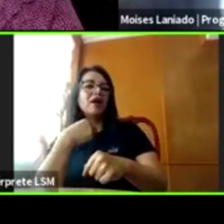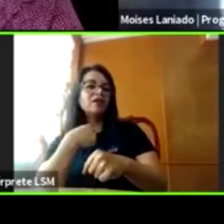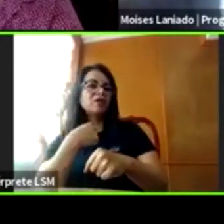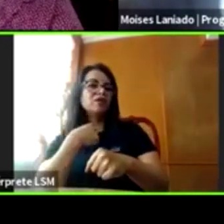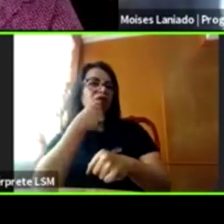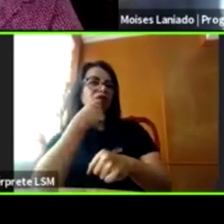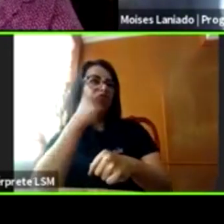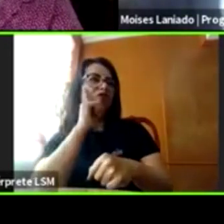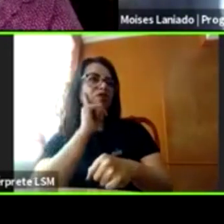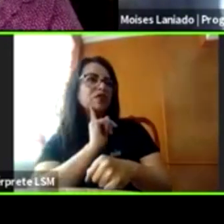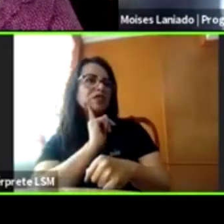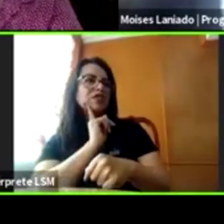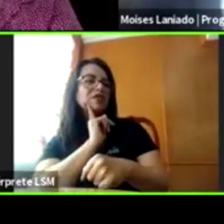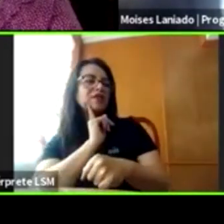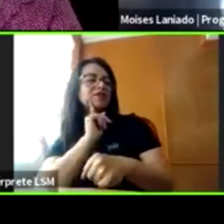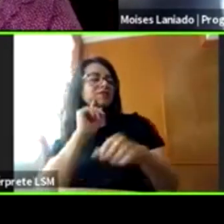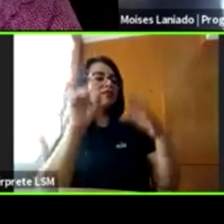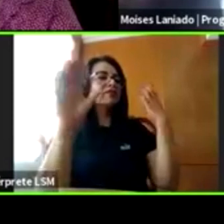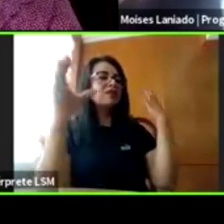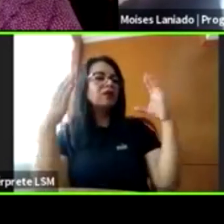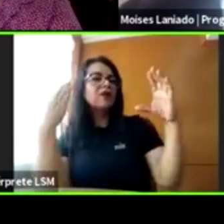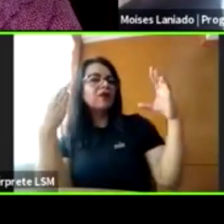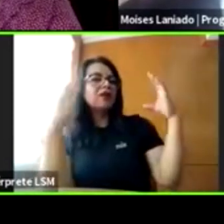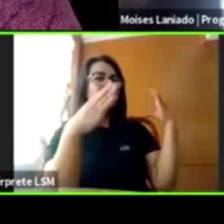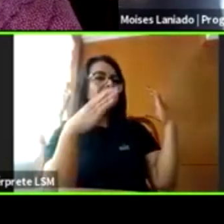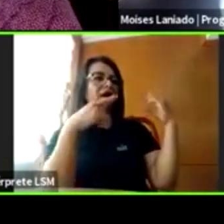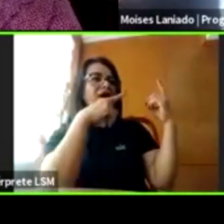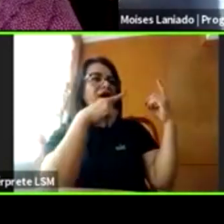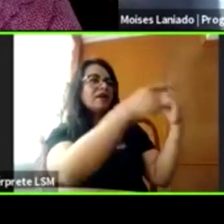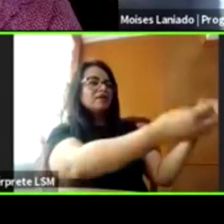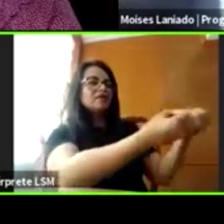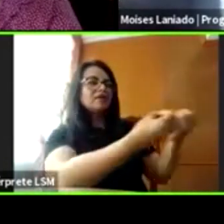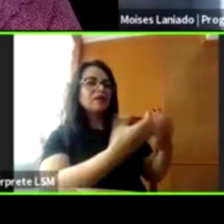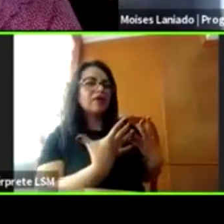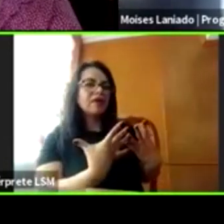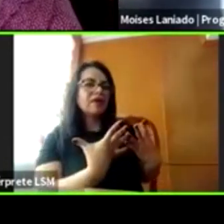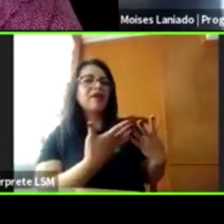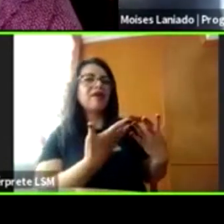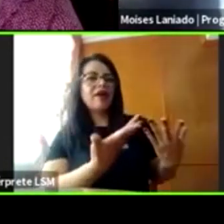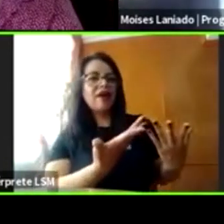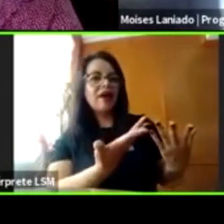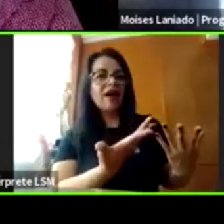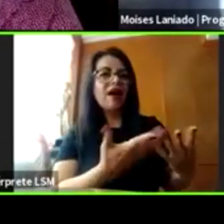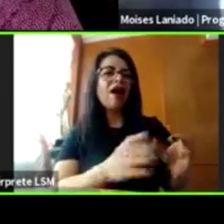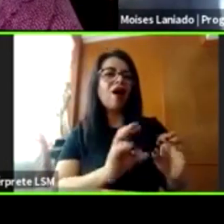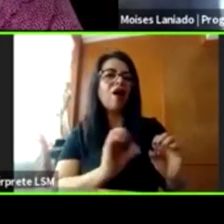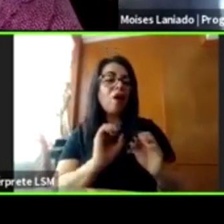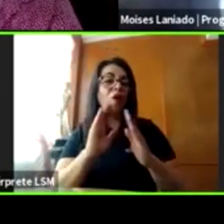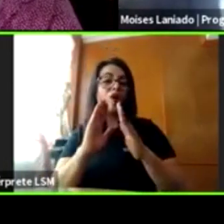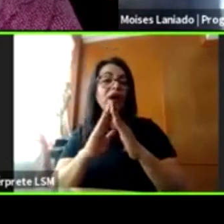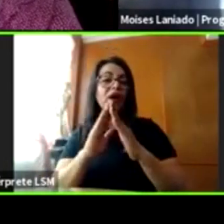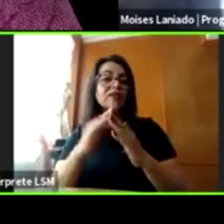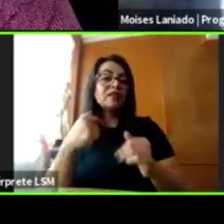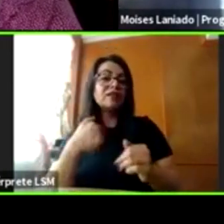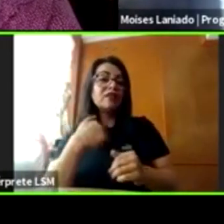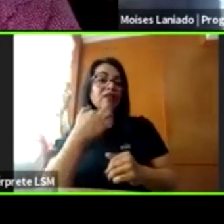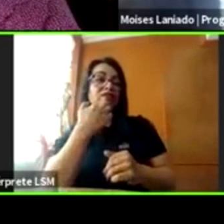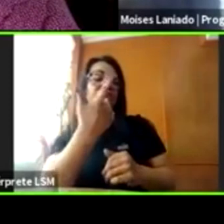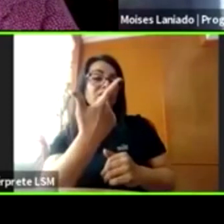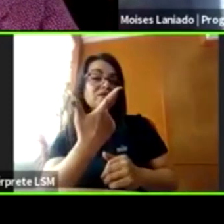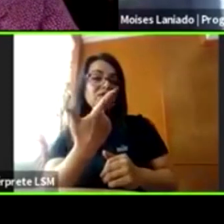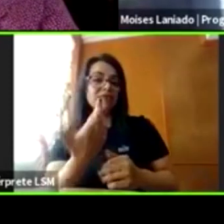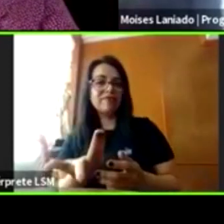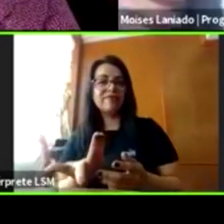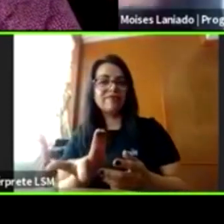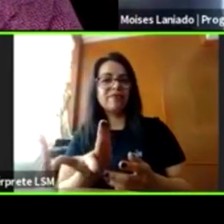una recompensa como afecto, como privilegios en la casa, etcétera, etcétera, y saben a partir